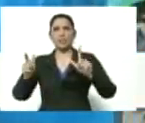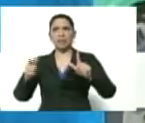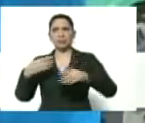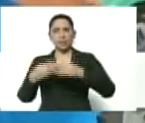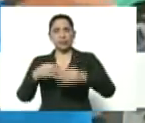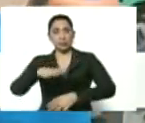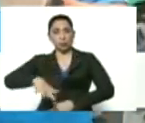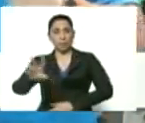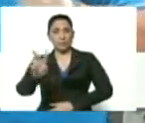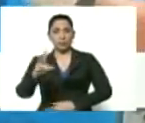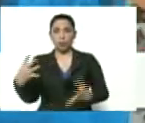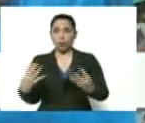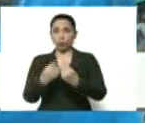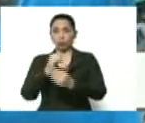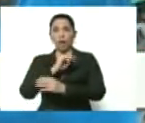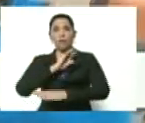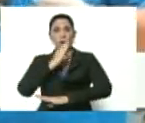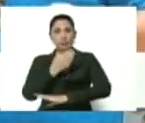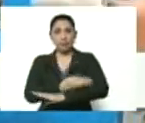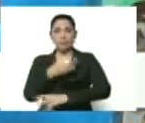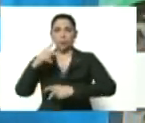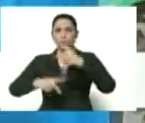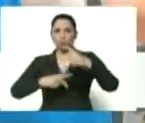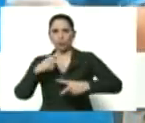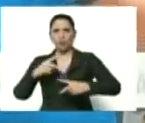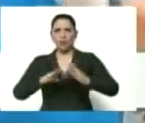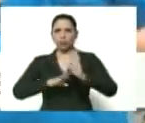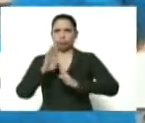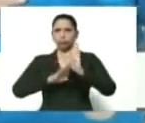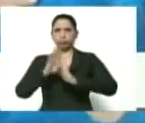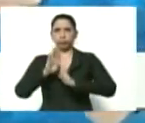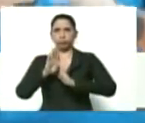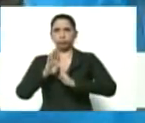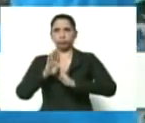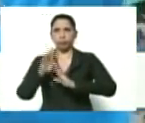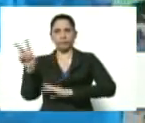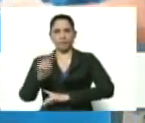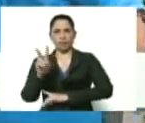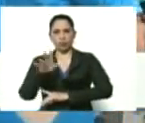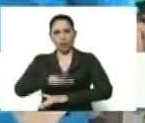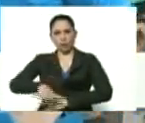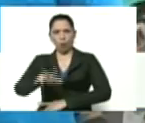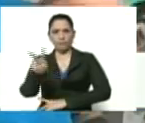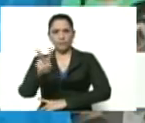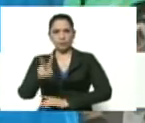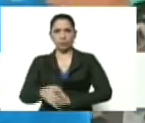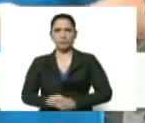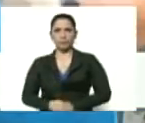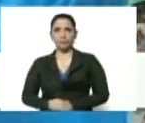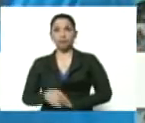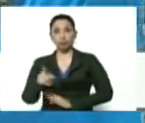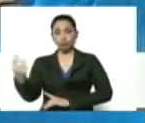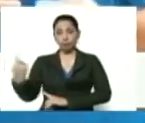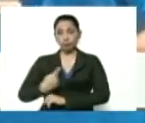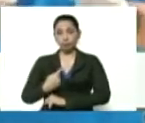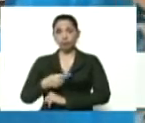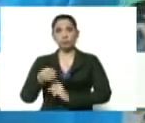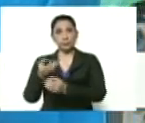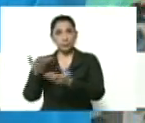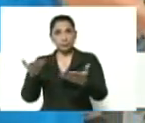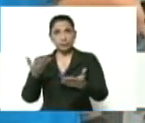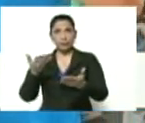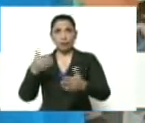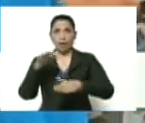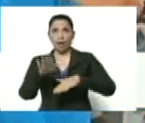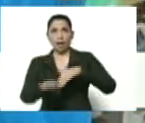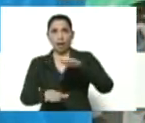territorio nacional, junto a las fuerzas productivas, seguir desarrollando la agricultura en el territorio nacional, como usted lo ha indicado. Eso, en avanzada